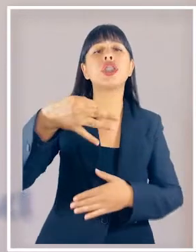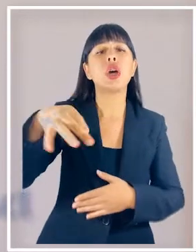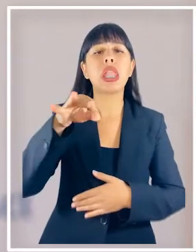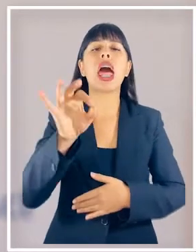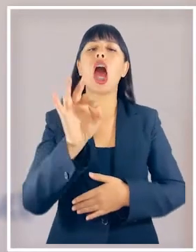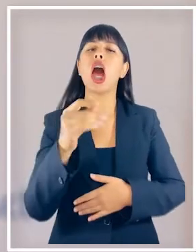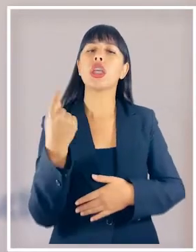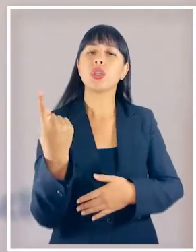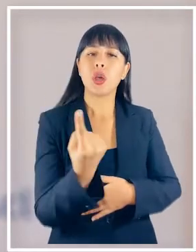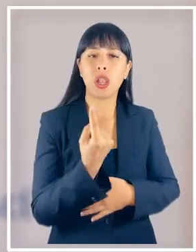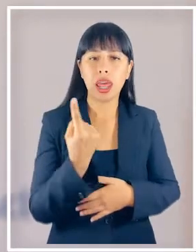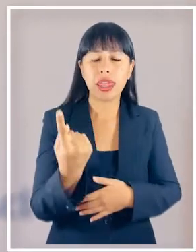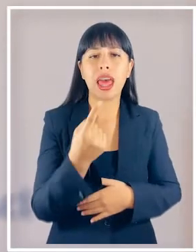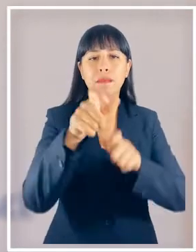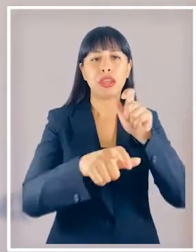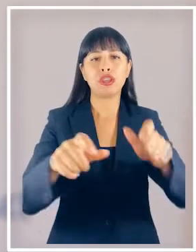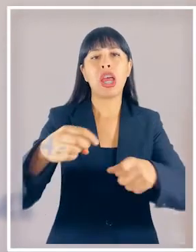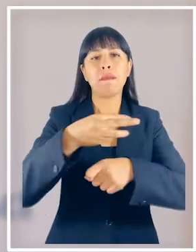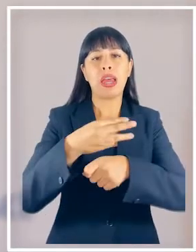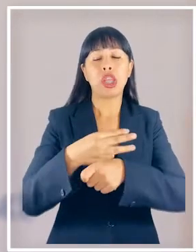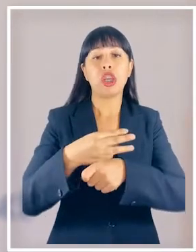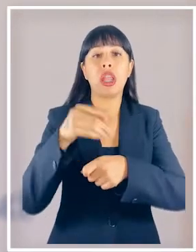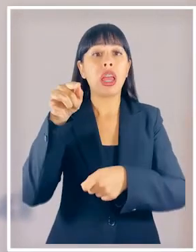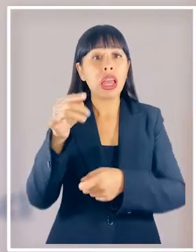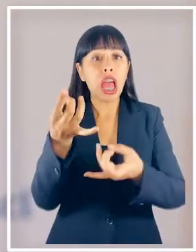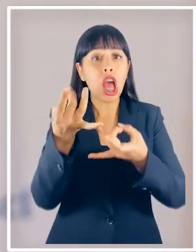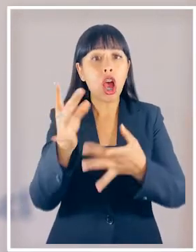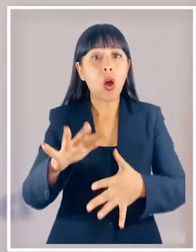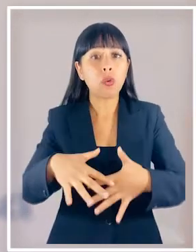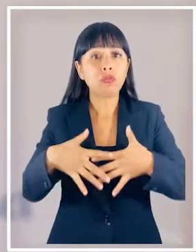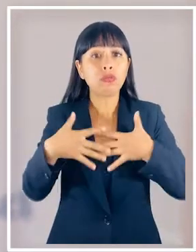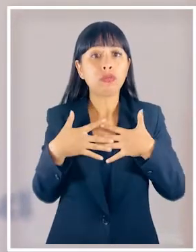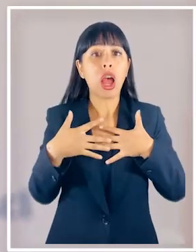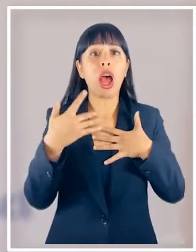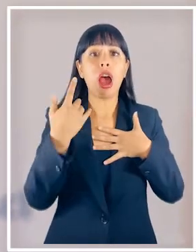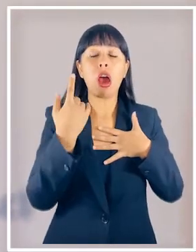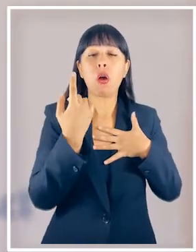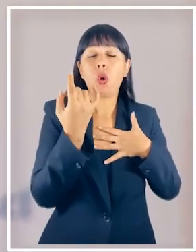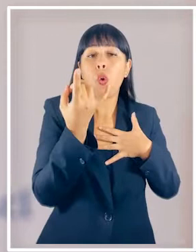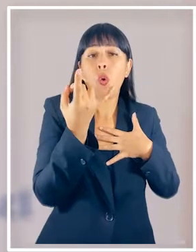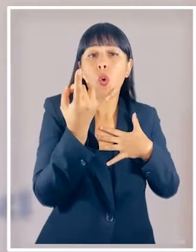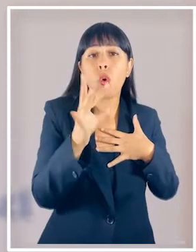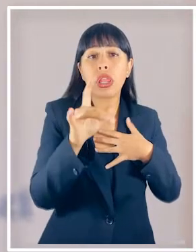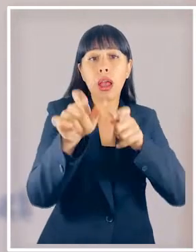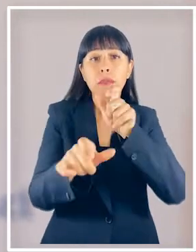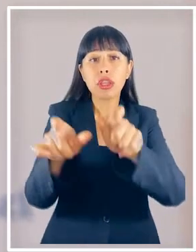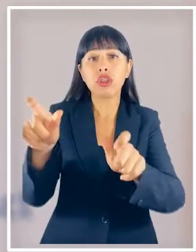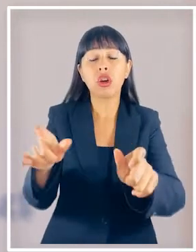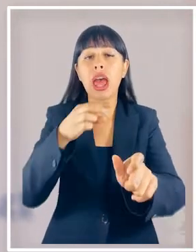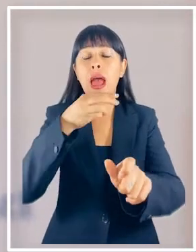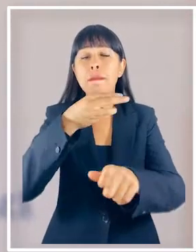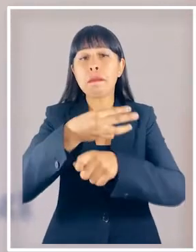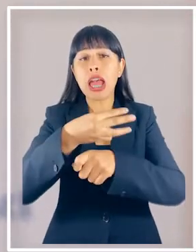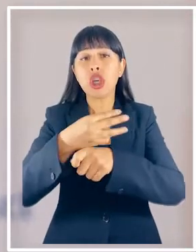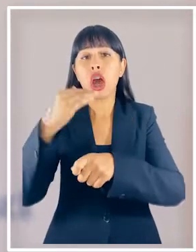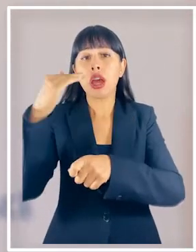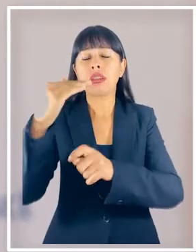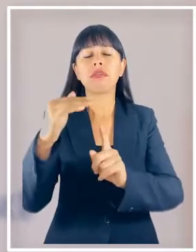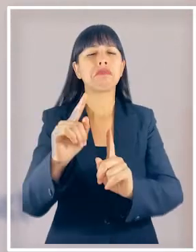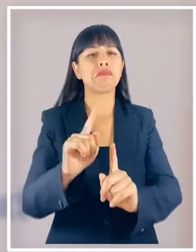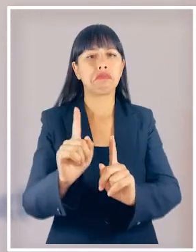la soledad si bien no es un fenómeno exclusivo de las personas mayores sino que afecta también a otros grupos etarios